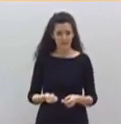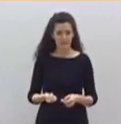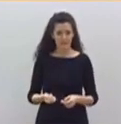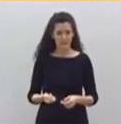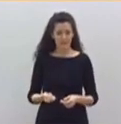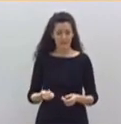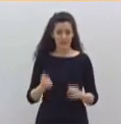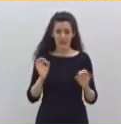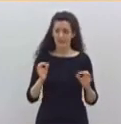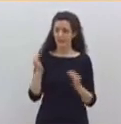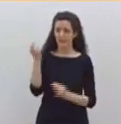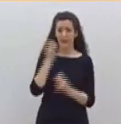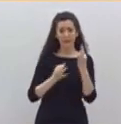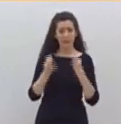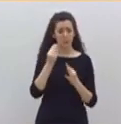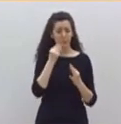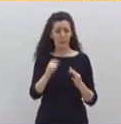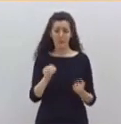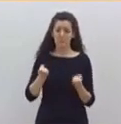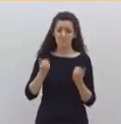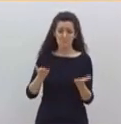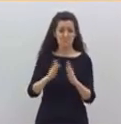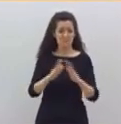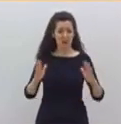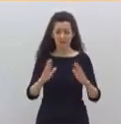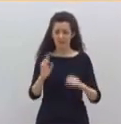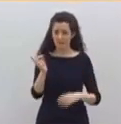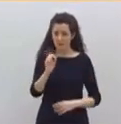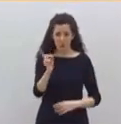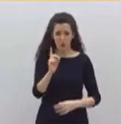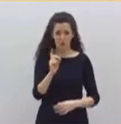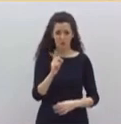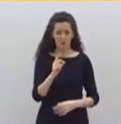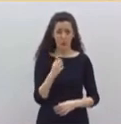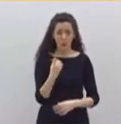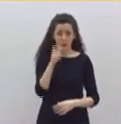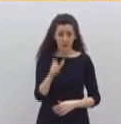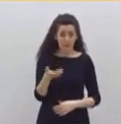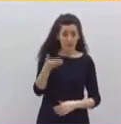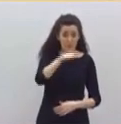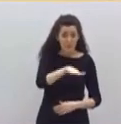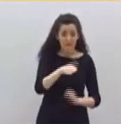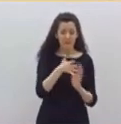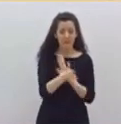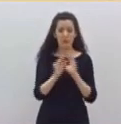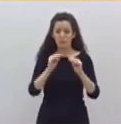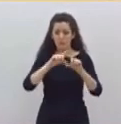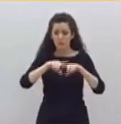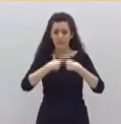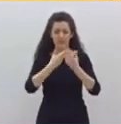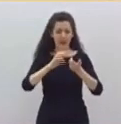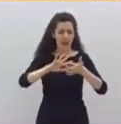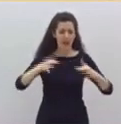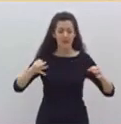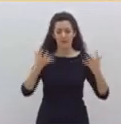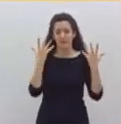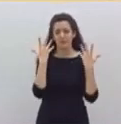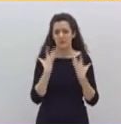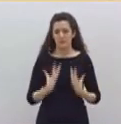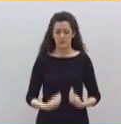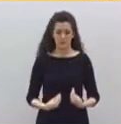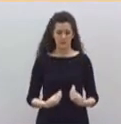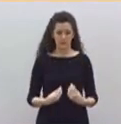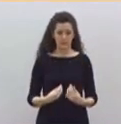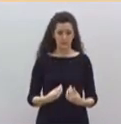Son familias rotas. Son vidas truncadas antes de tiempo. Y señor Sánchez, yo no le he escuchado en una hora ni